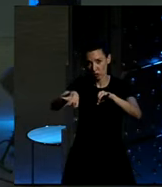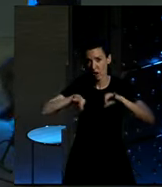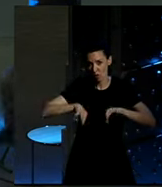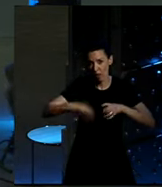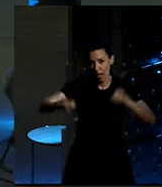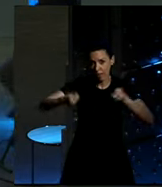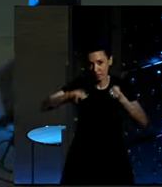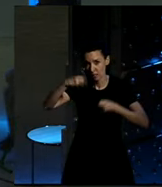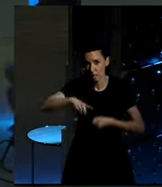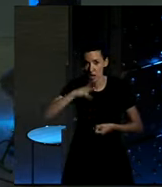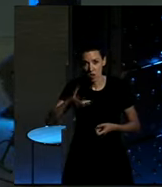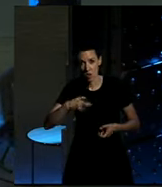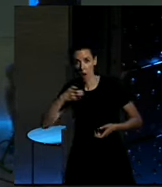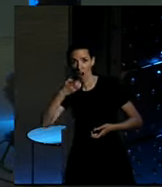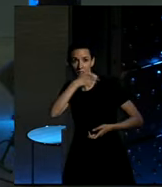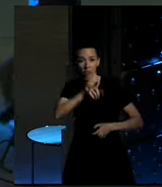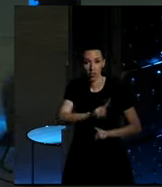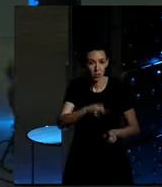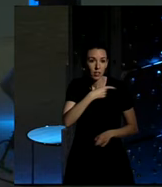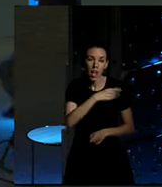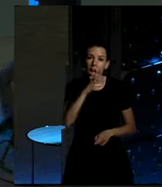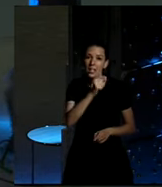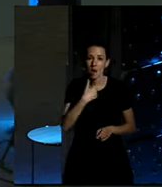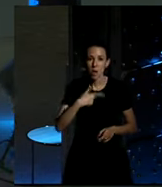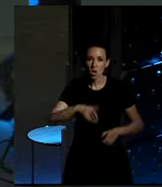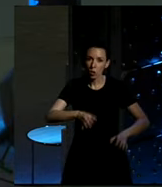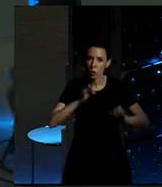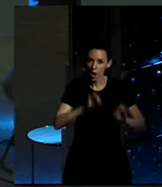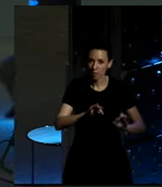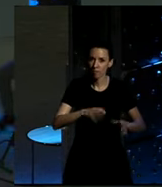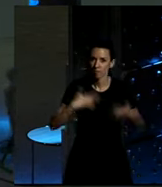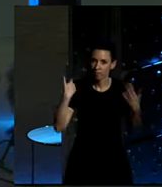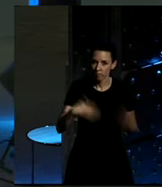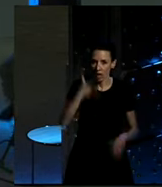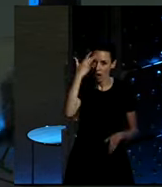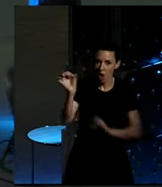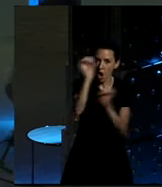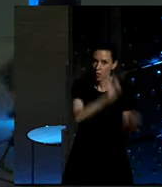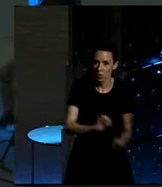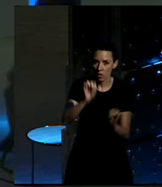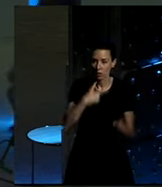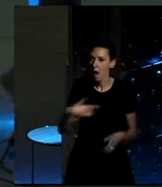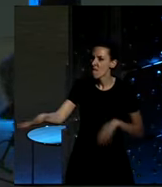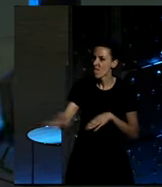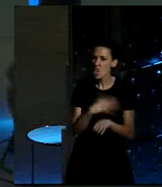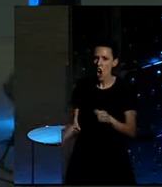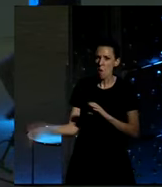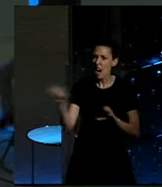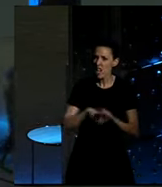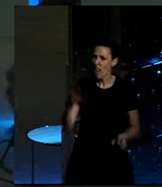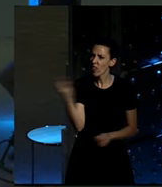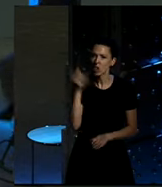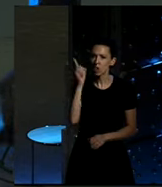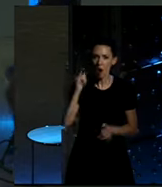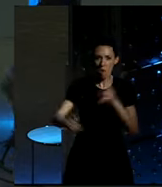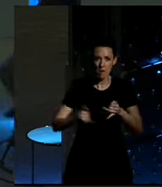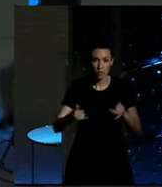nadie os va a echar nada en cara. Bueno, aquí Carmelo es un fundamentalista. Por eso, es que Carmelo es el que dice, no voy a subirme a nada que no sea una bicicleta. En